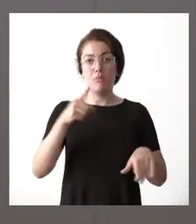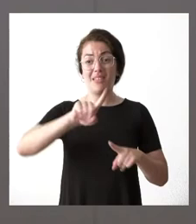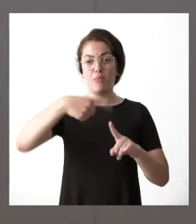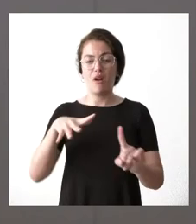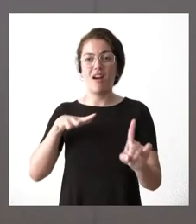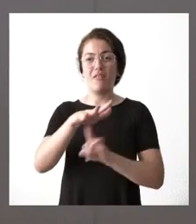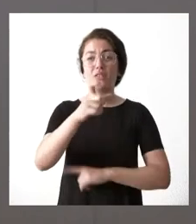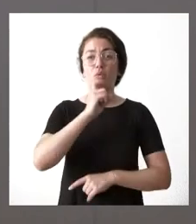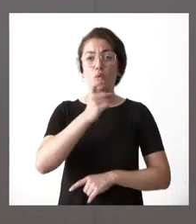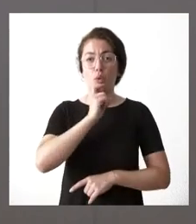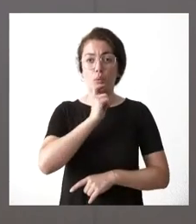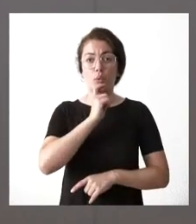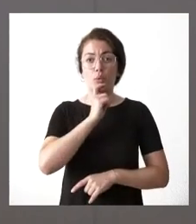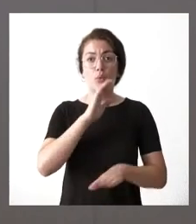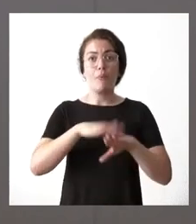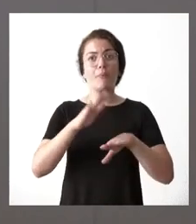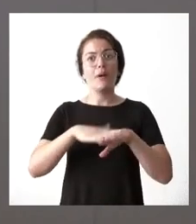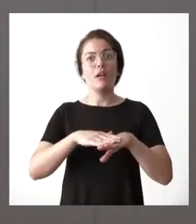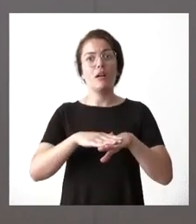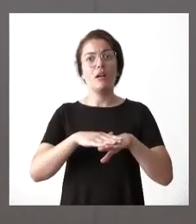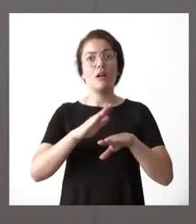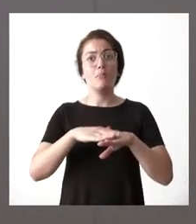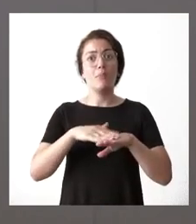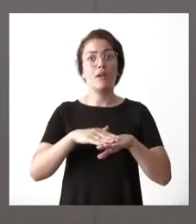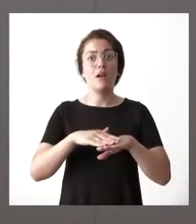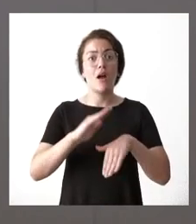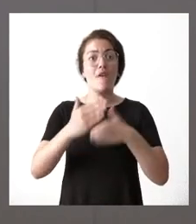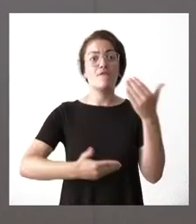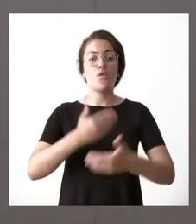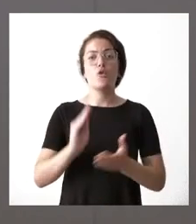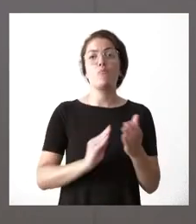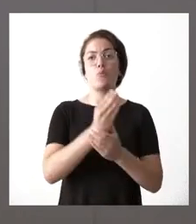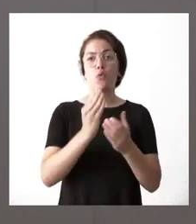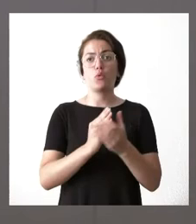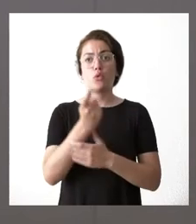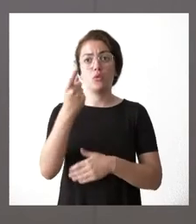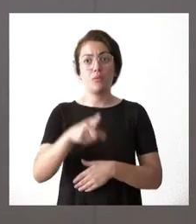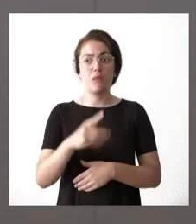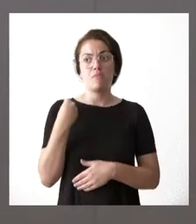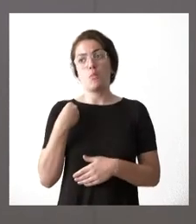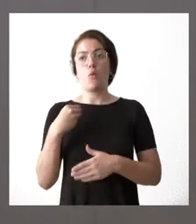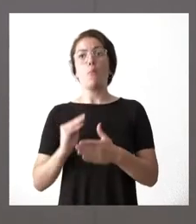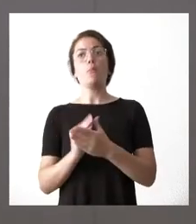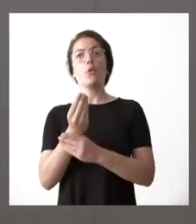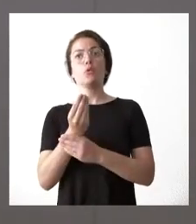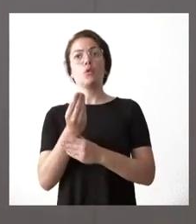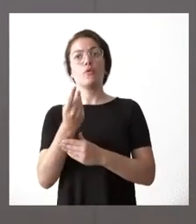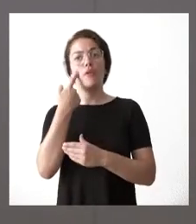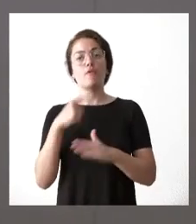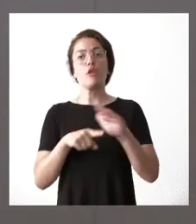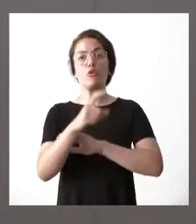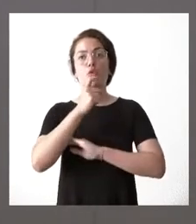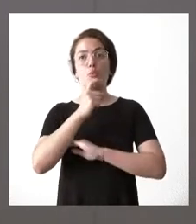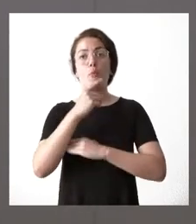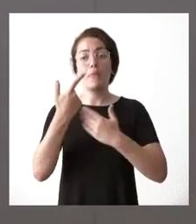la evolución de la producción y de los diferentes productos pero es verdad que va a ser menor